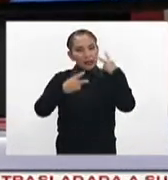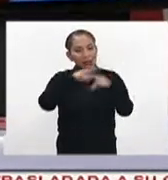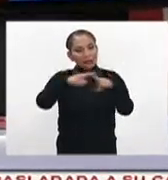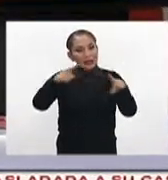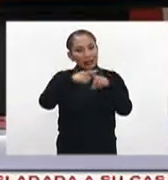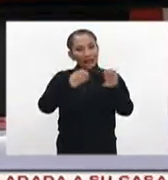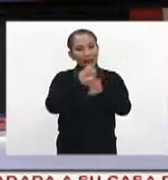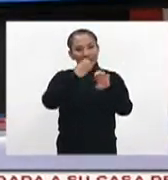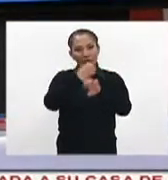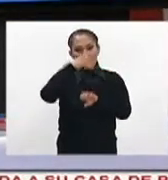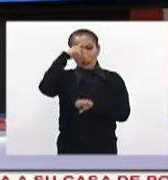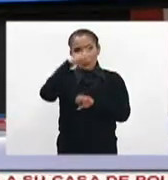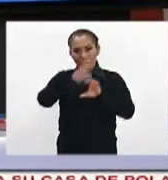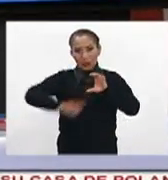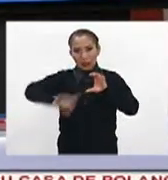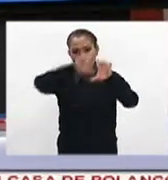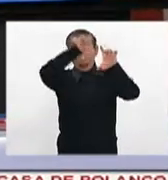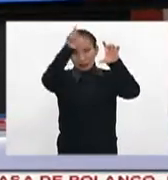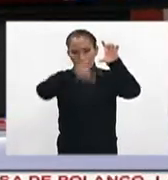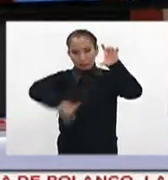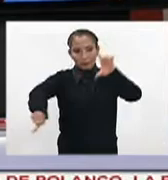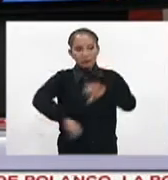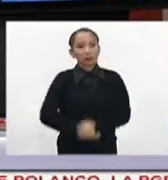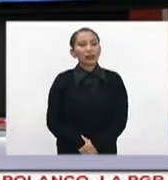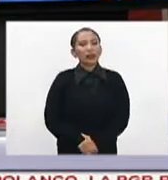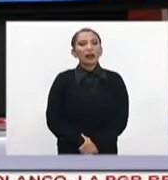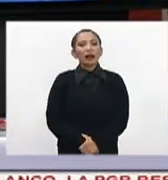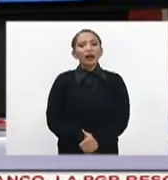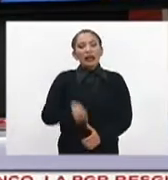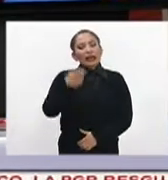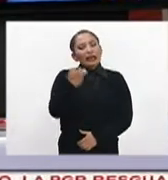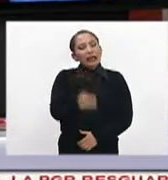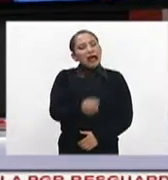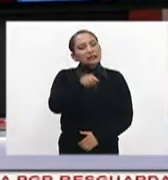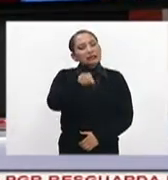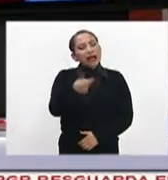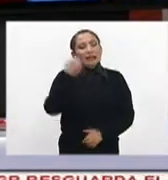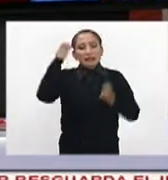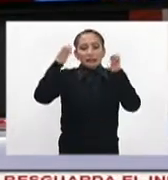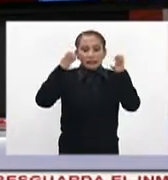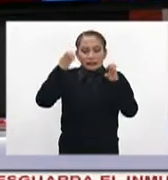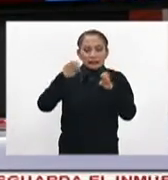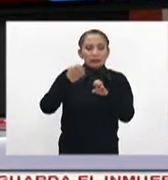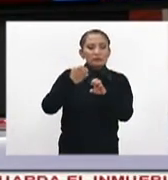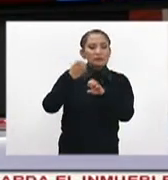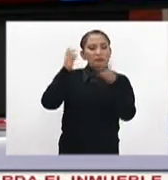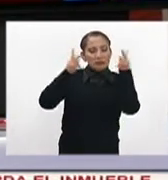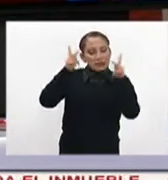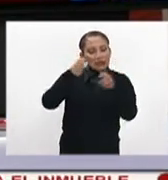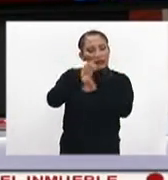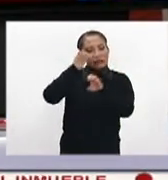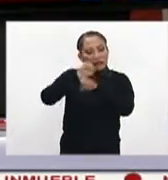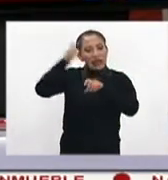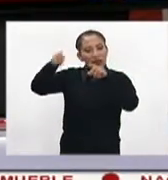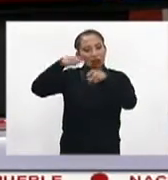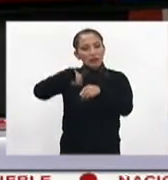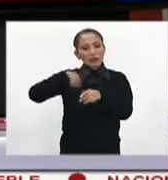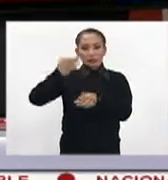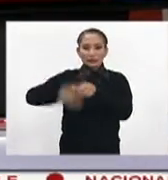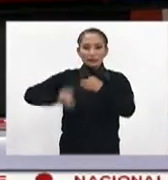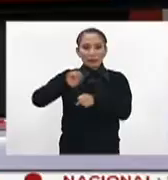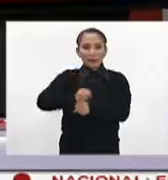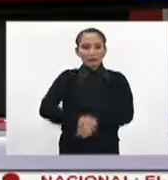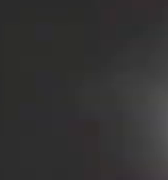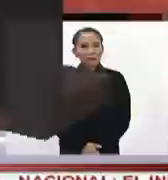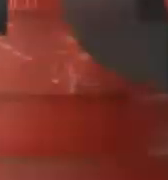viendo en el interior de la República Mexicana. Y estas fueron las actividades de los precandidatos a la presidencia durante este fin de semana.